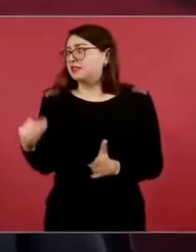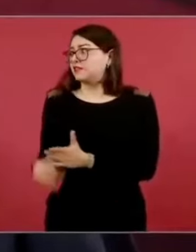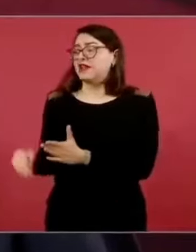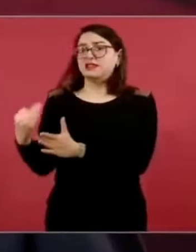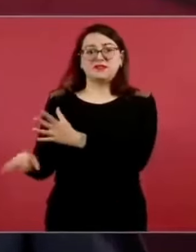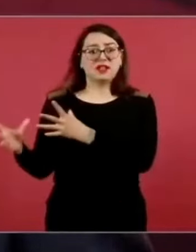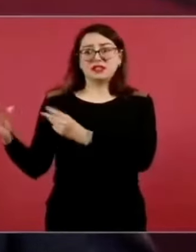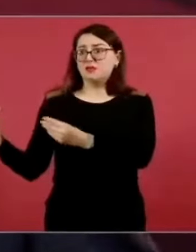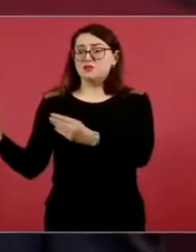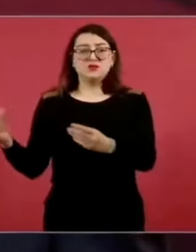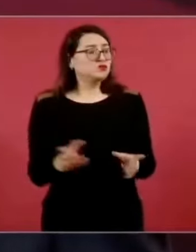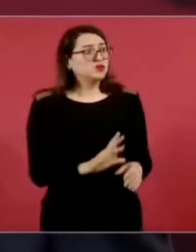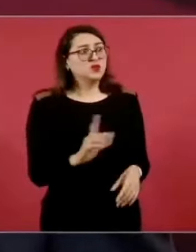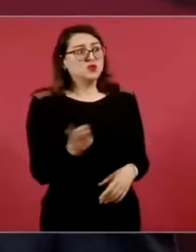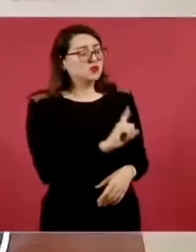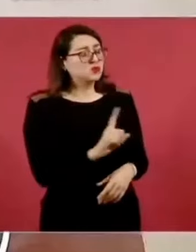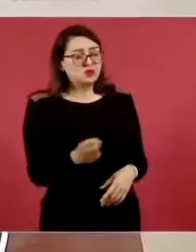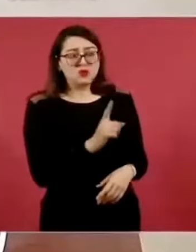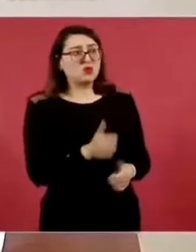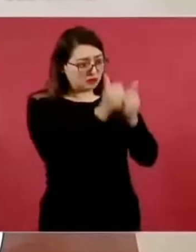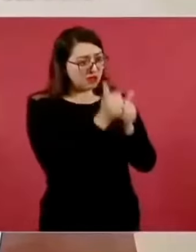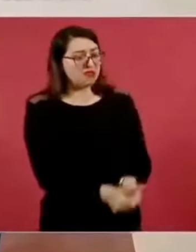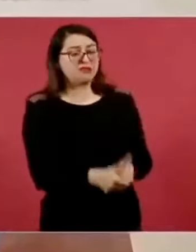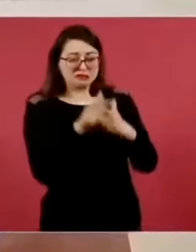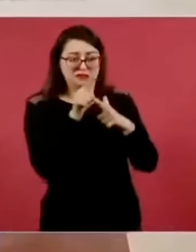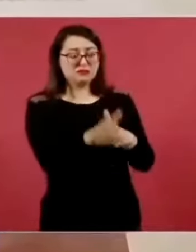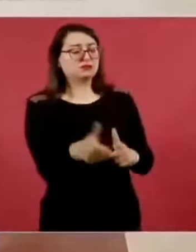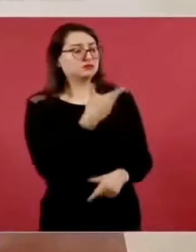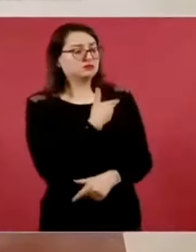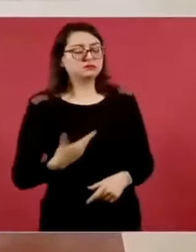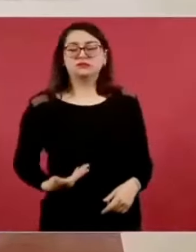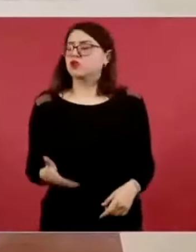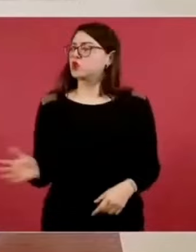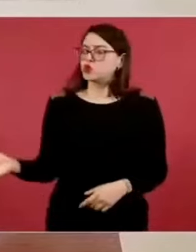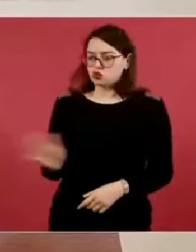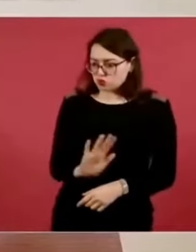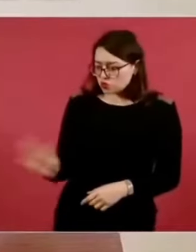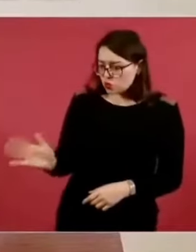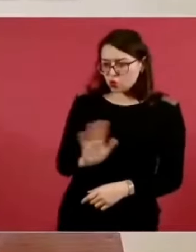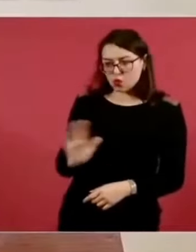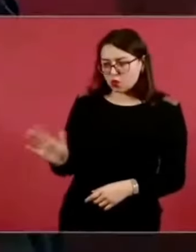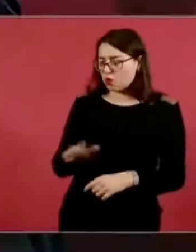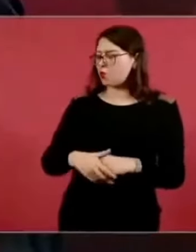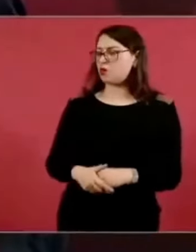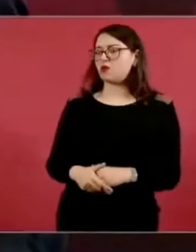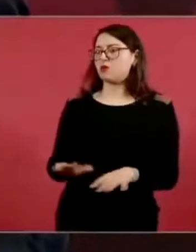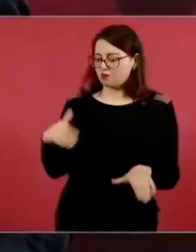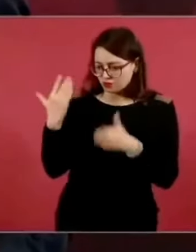Y les digo, va a seguir lo mismo. Va a ser hasta mejor.